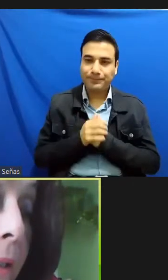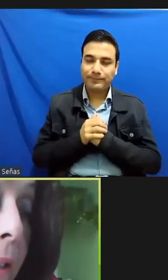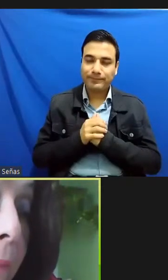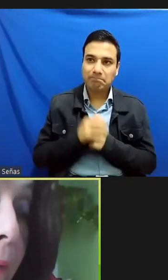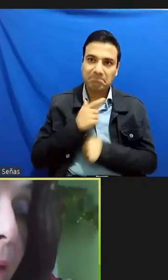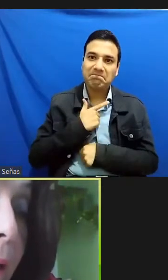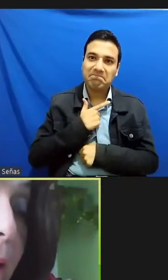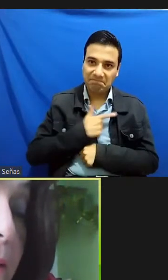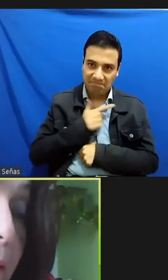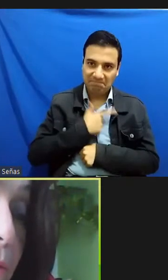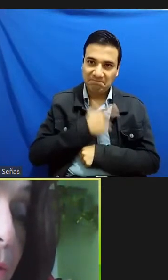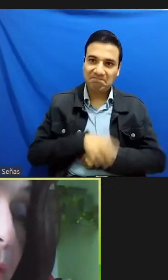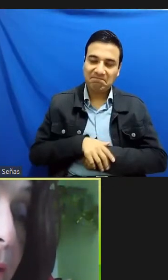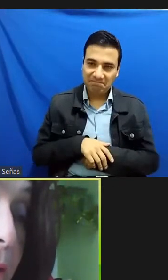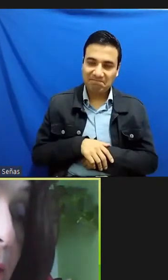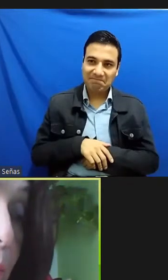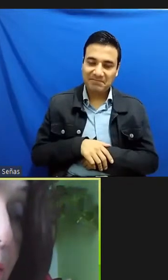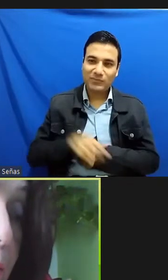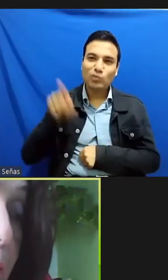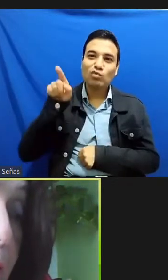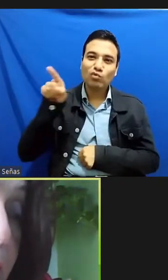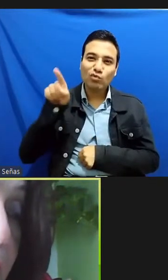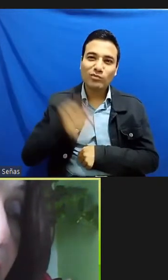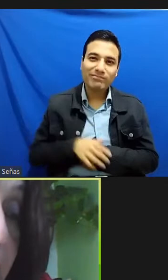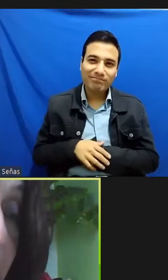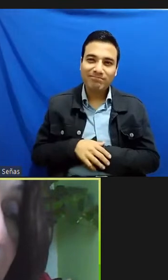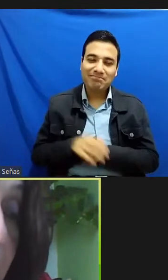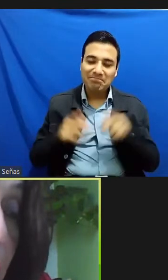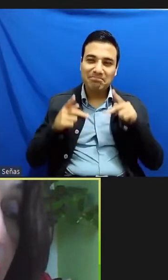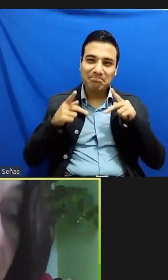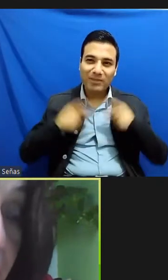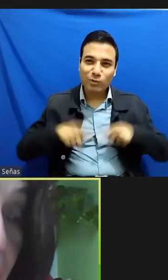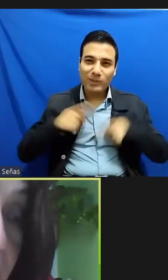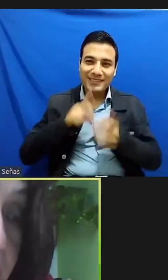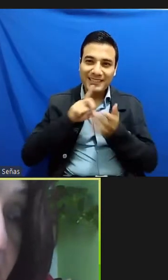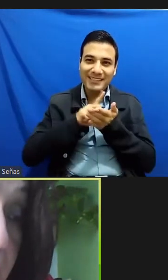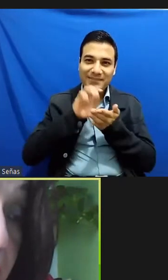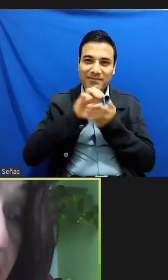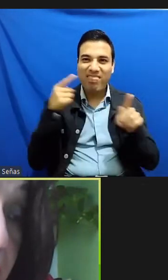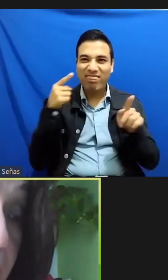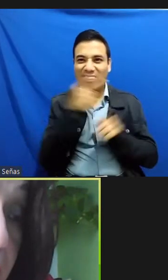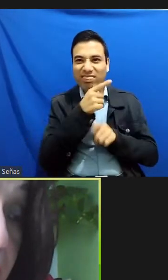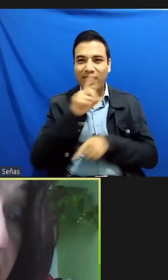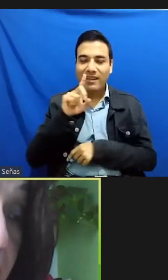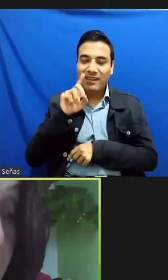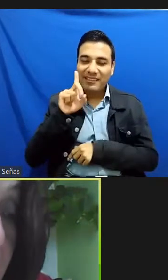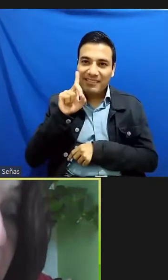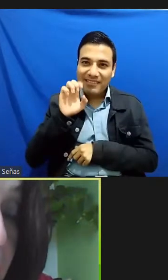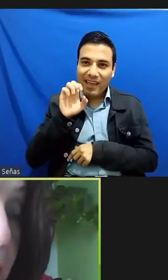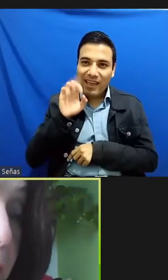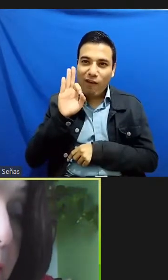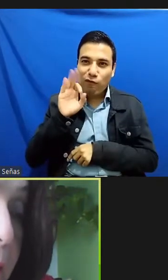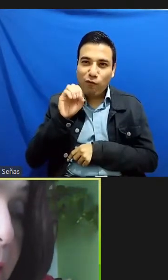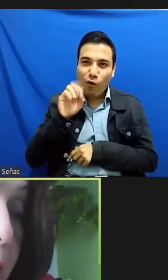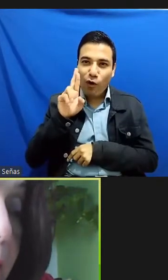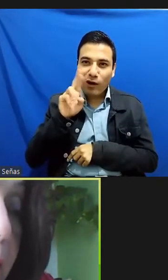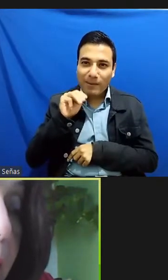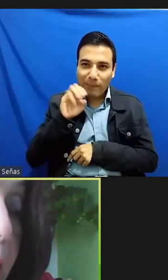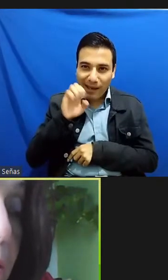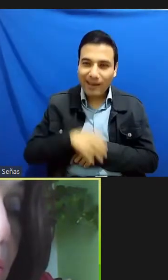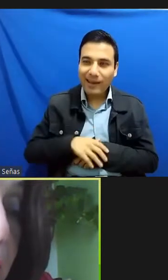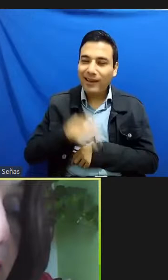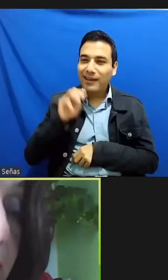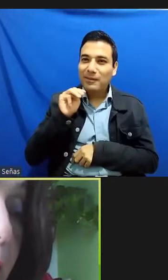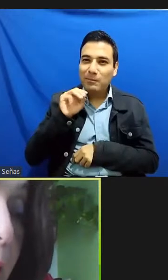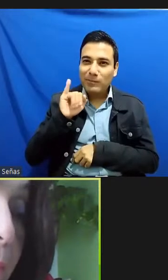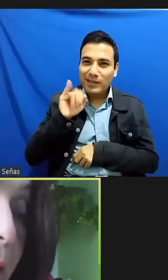grosería de llamar a las personas en situación de discapacidad como deformes inválidos minusválidos etcétera